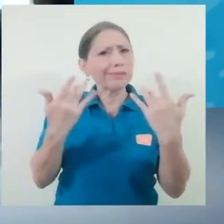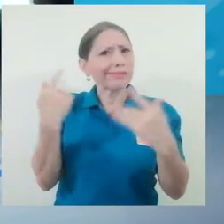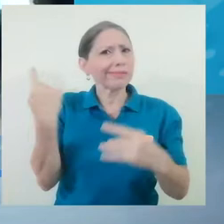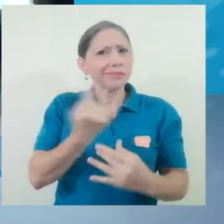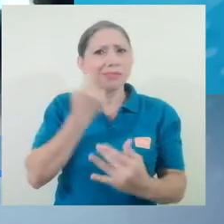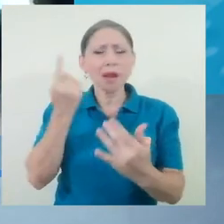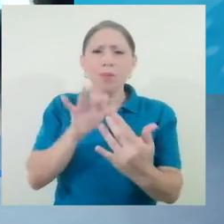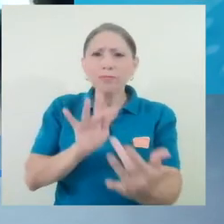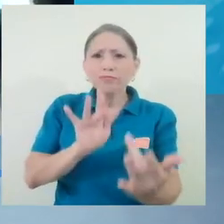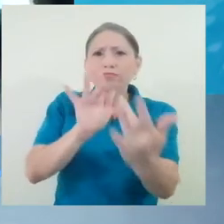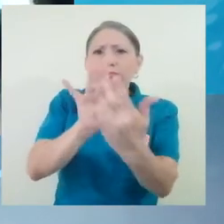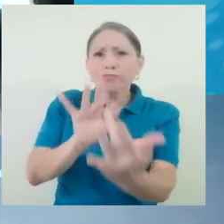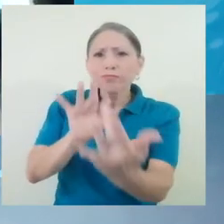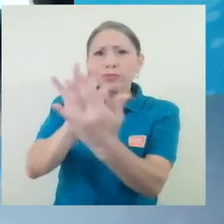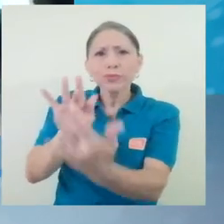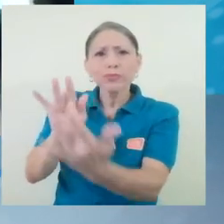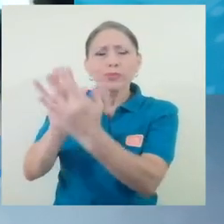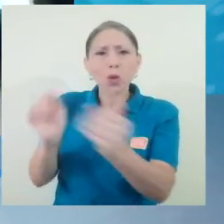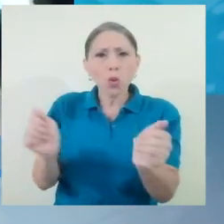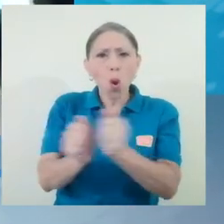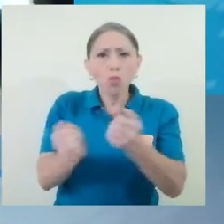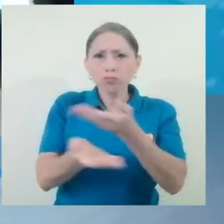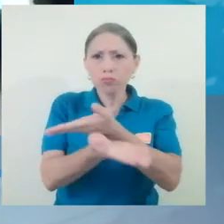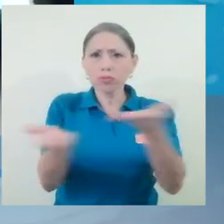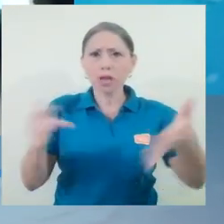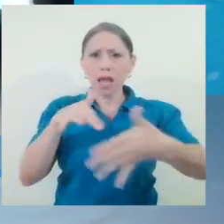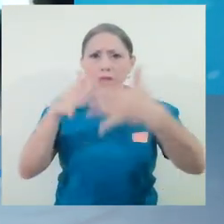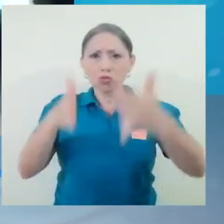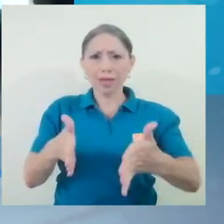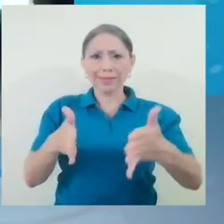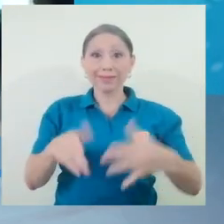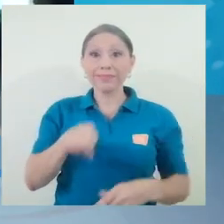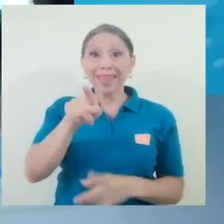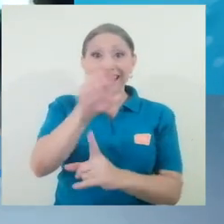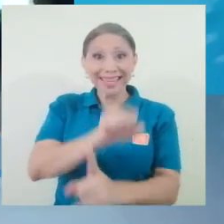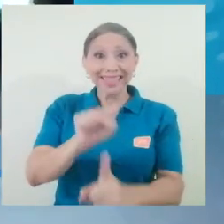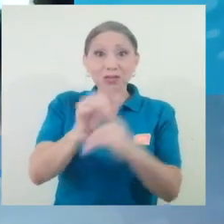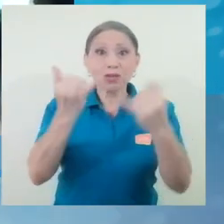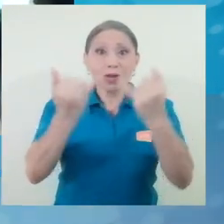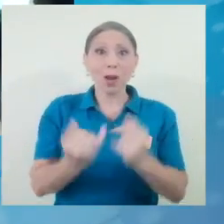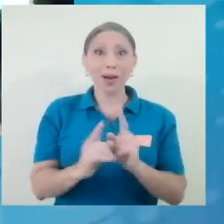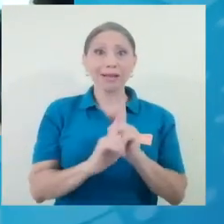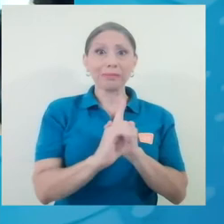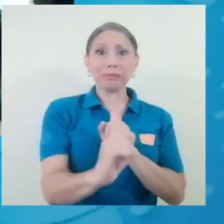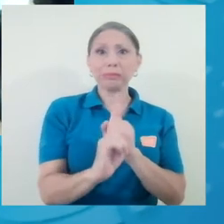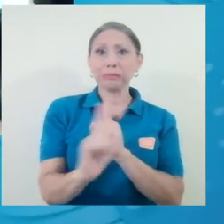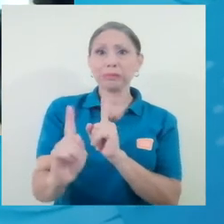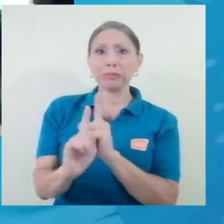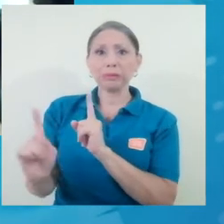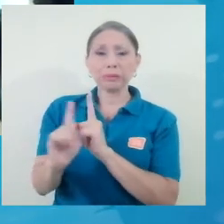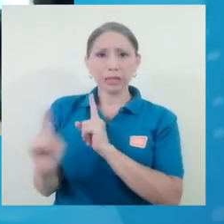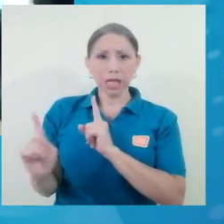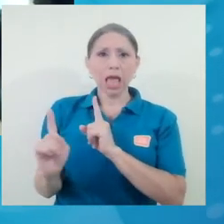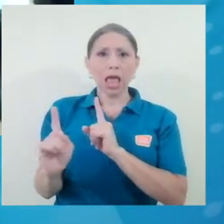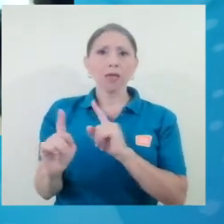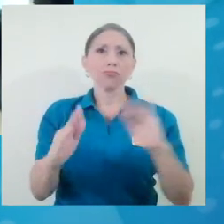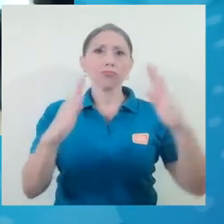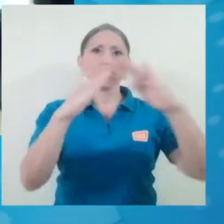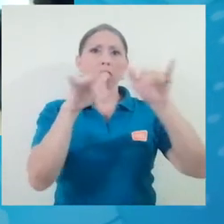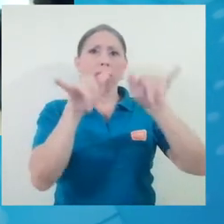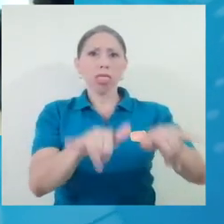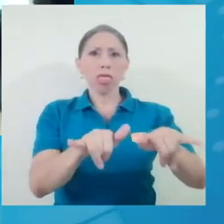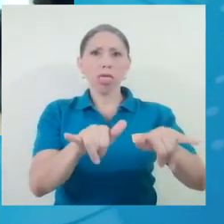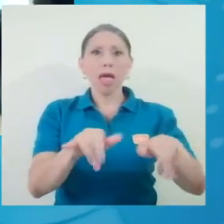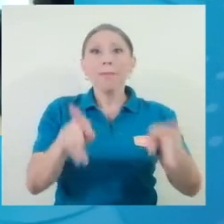mantener el contacto con las y los estudiantes, porque en esta situación de distanciamiento social, quienes más sufren